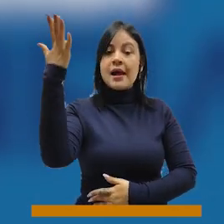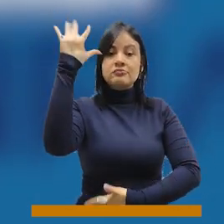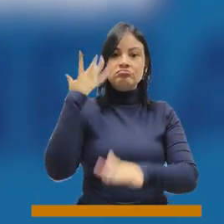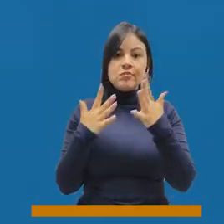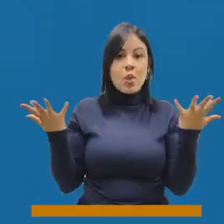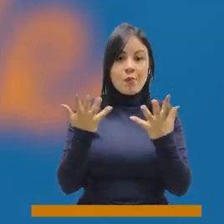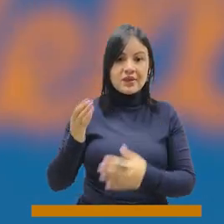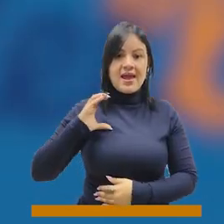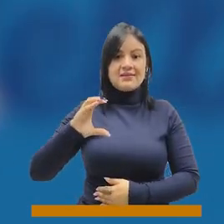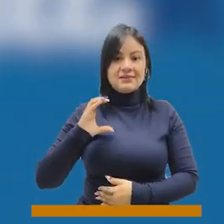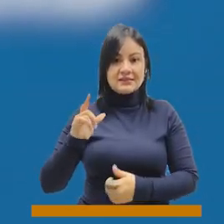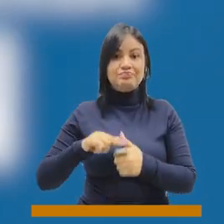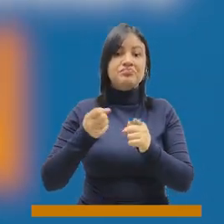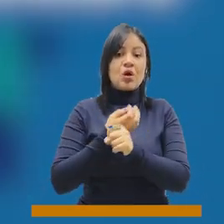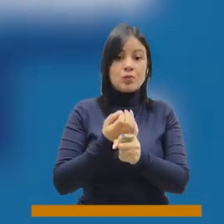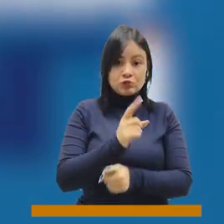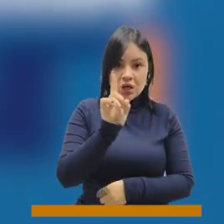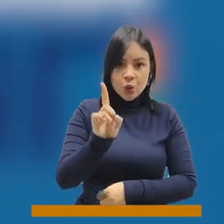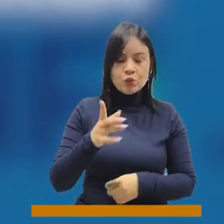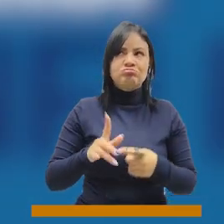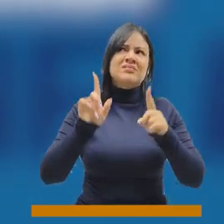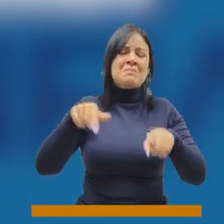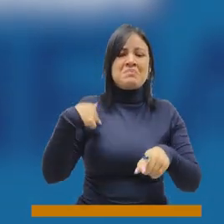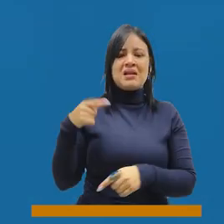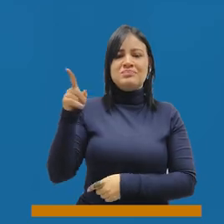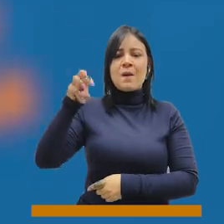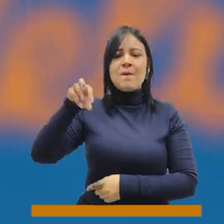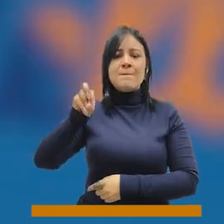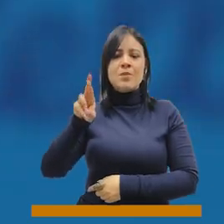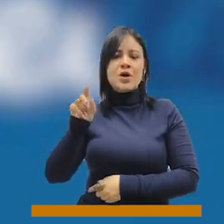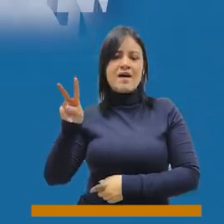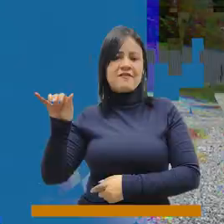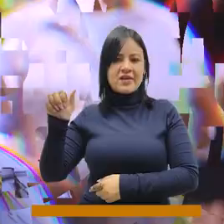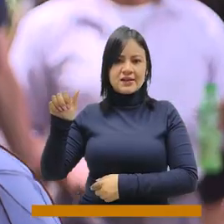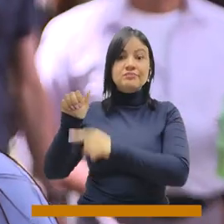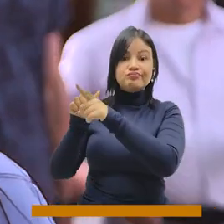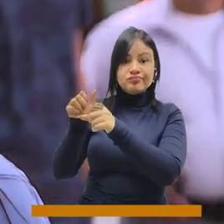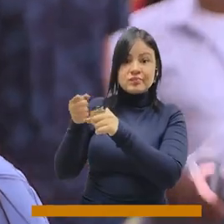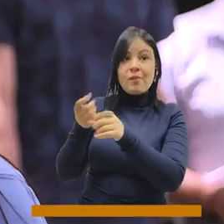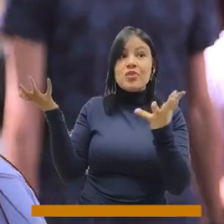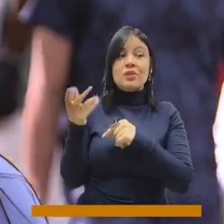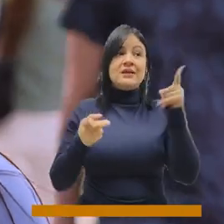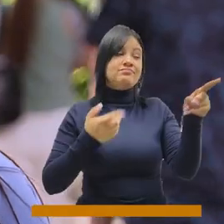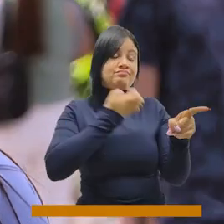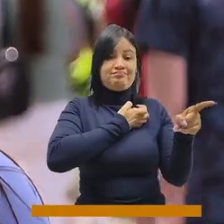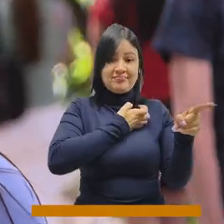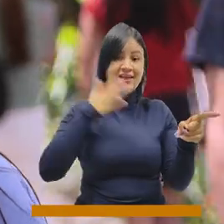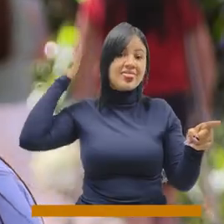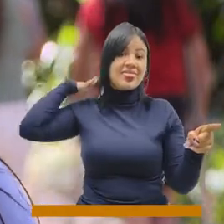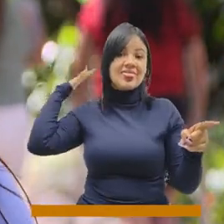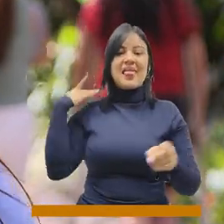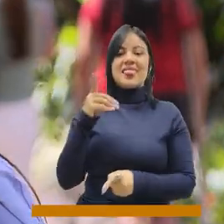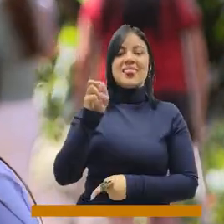Ocurre en Castilla, en la Comuna 1, también en el sector de Moravia, el cual en la administración de Daniel Quintero fue